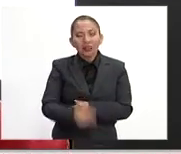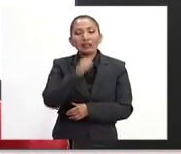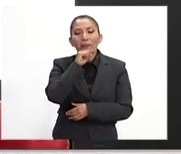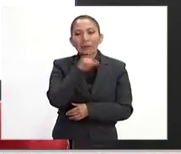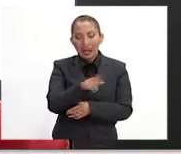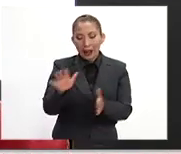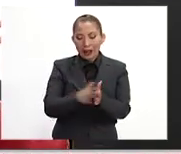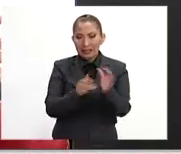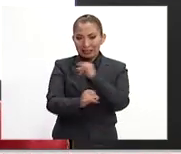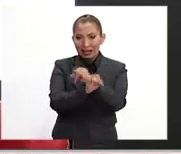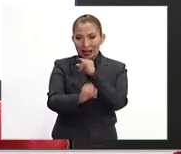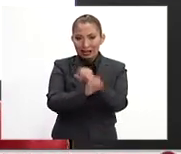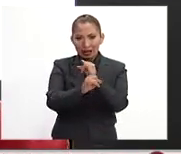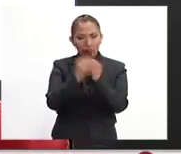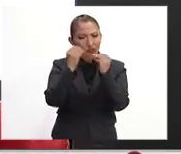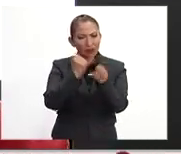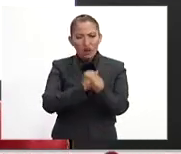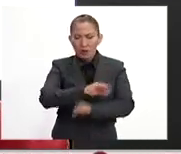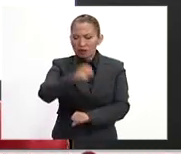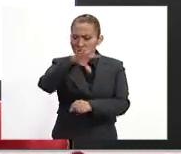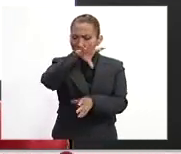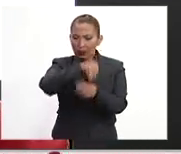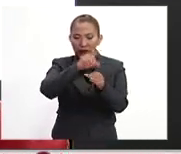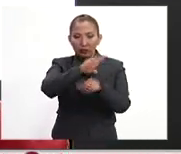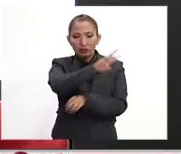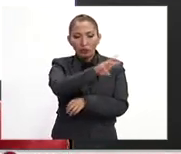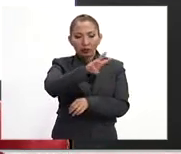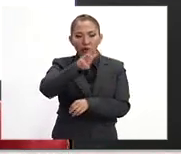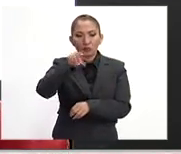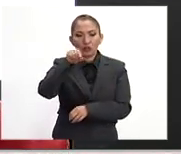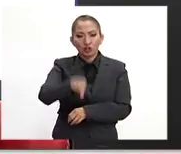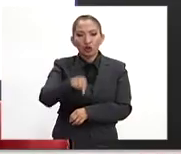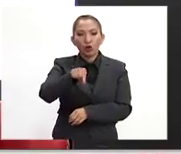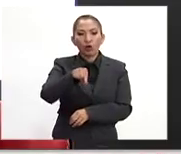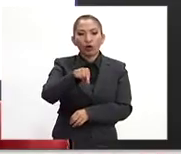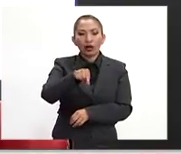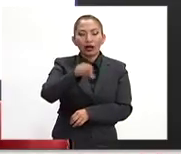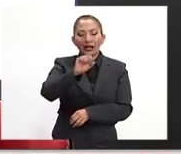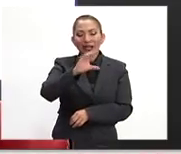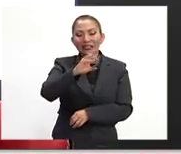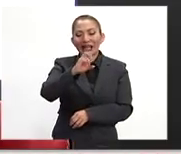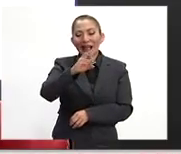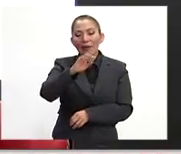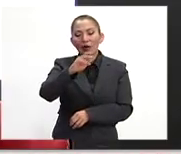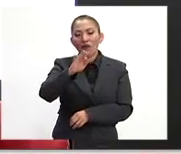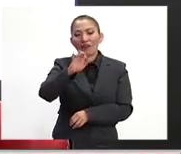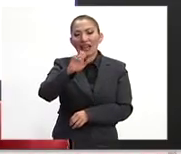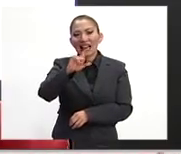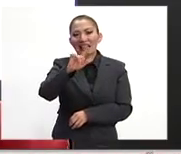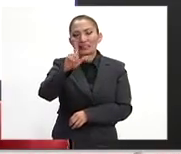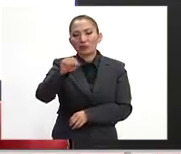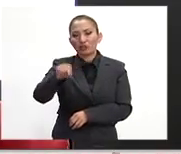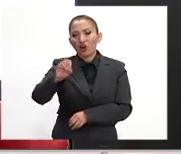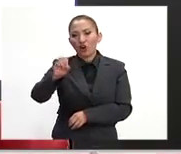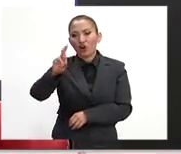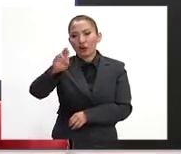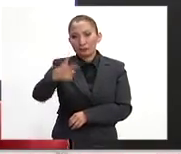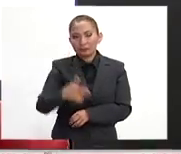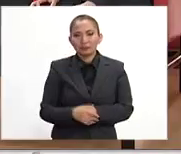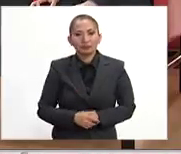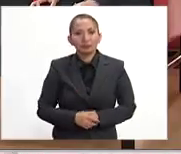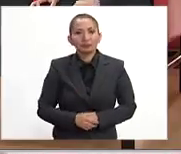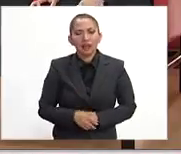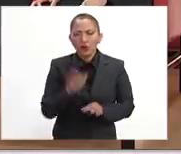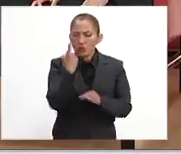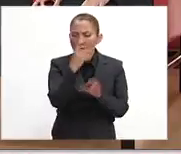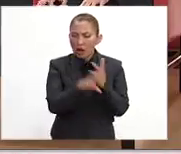tenemos una página de internet que tiene mucha más información, que es www.cerebrofeliz.org. Perfecto. Doctor, una cosa